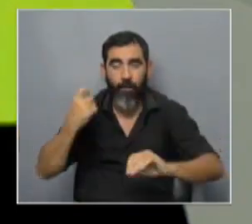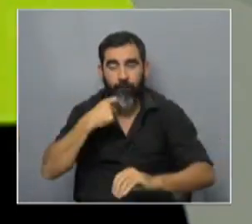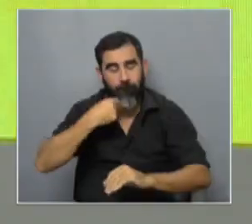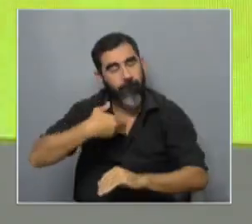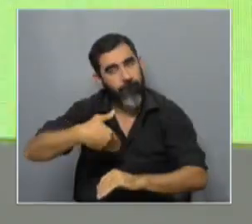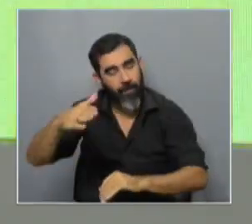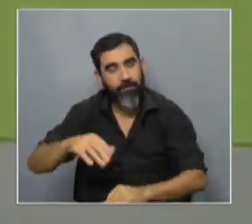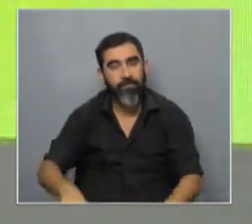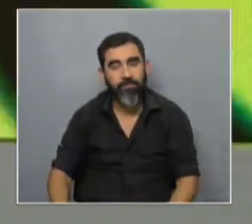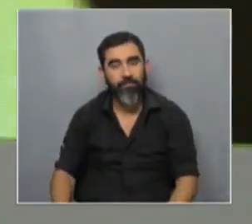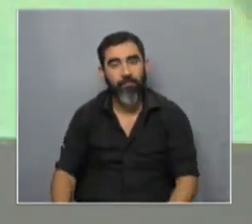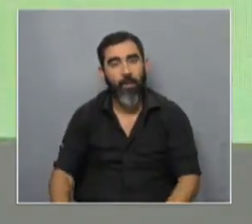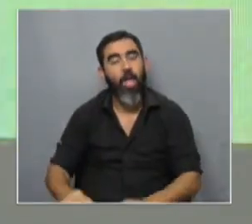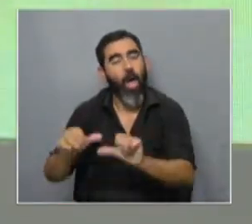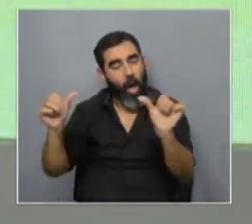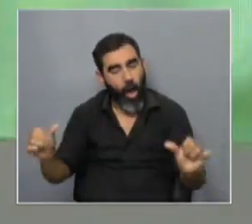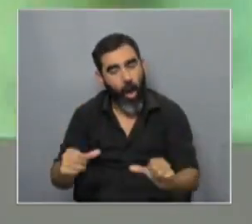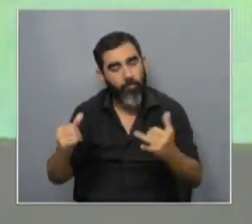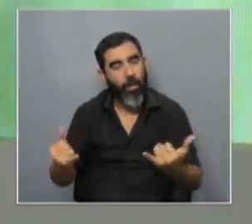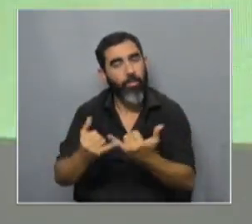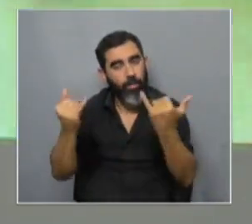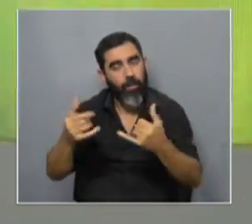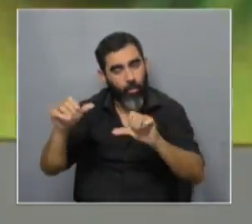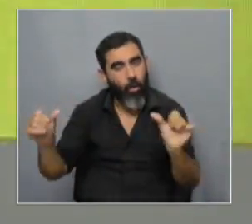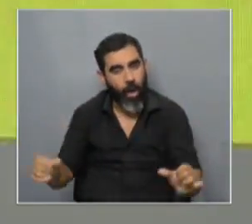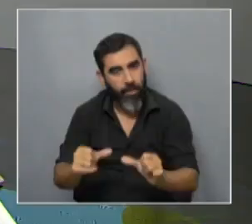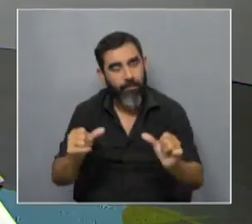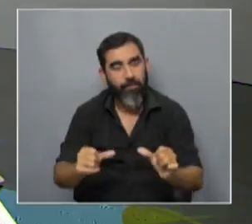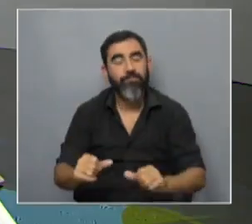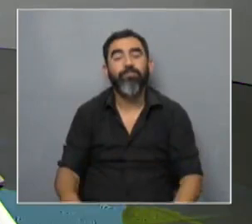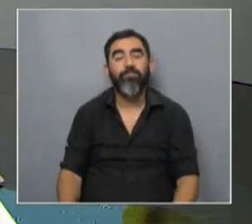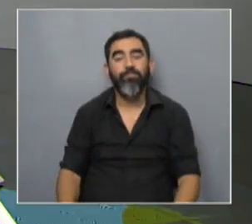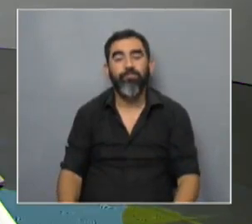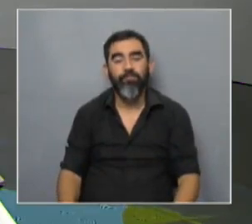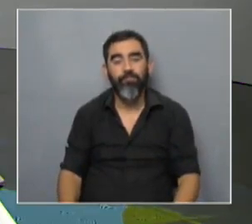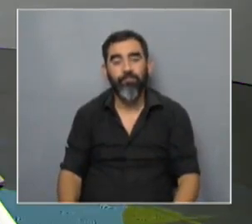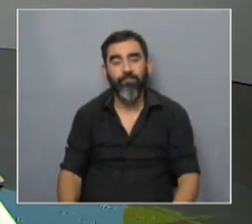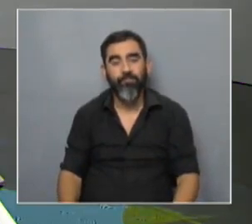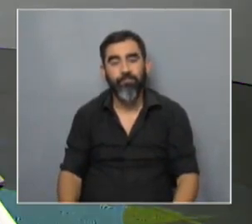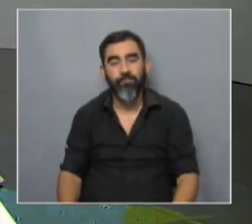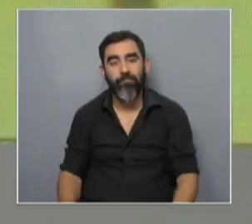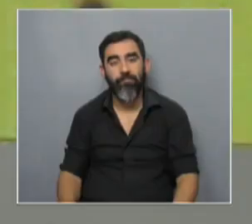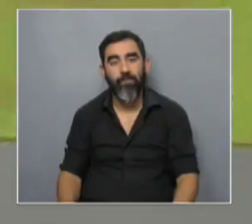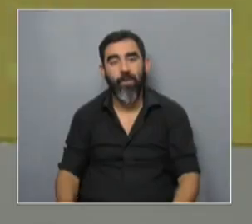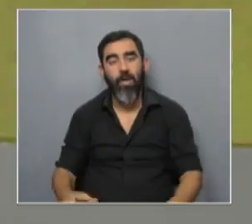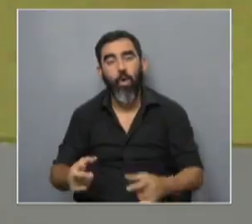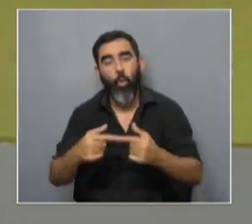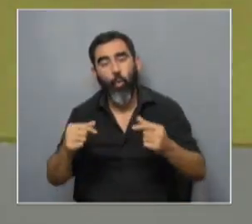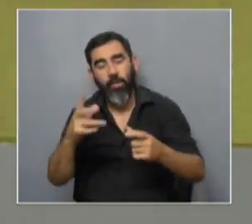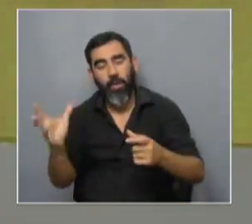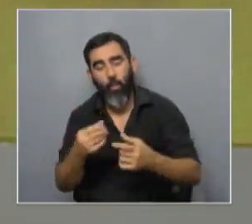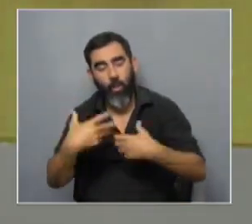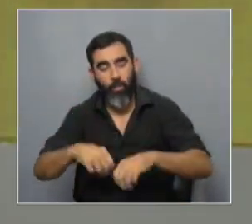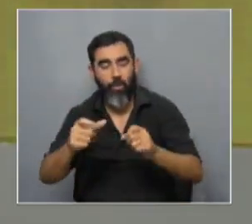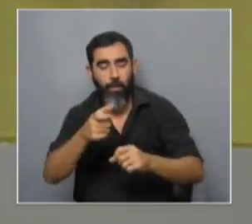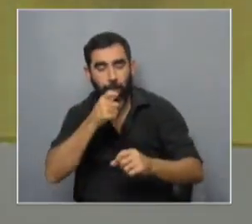estos días ha estado muy movido el tema exactamente arriba y abajo arriba y abajo con las incautaciones de meteoritos pero bueno dejemos